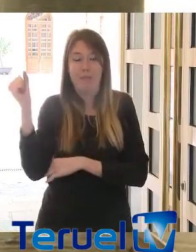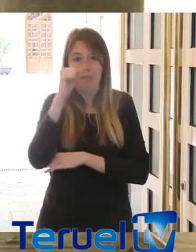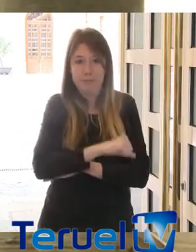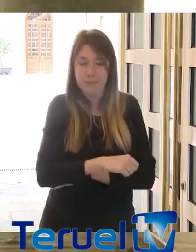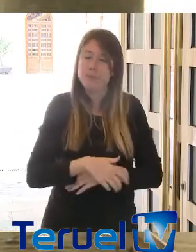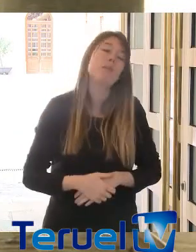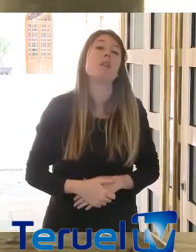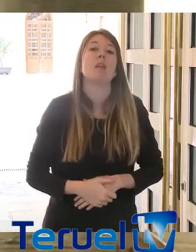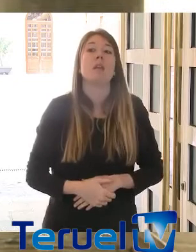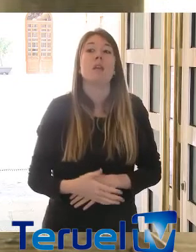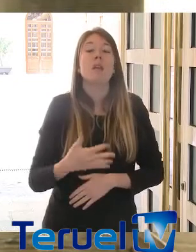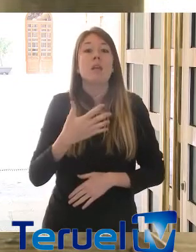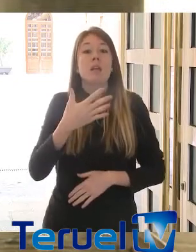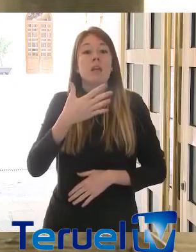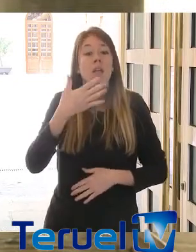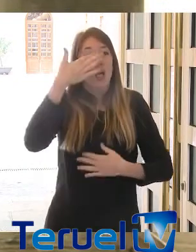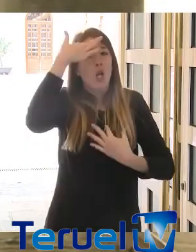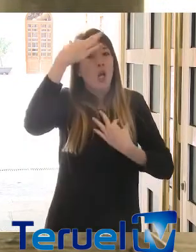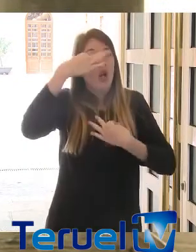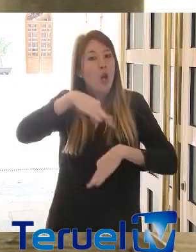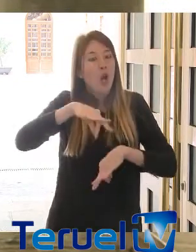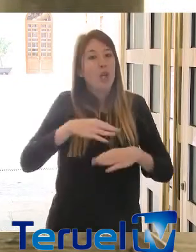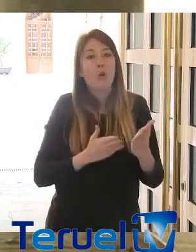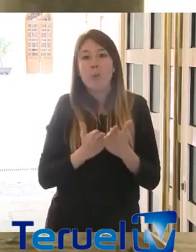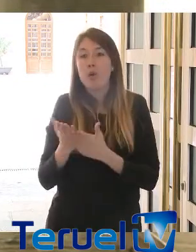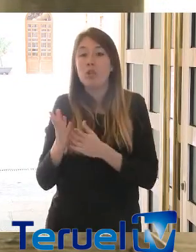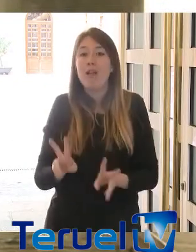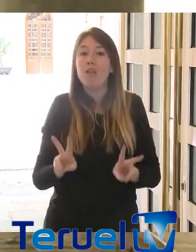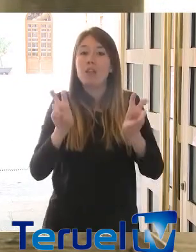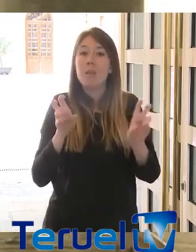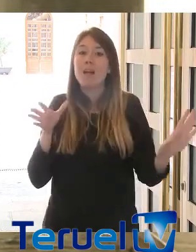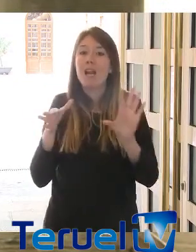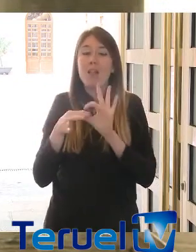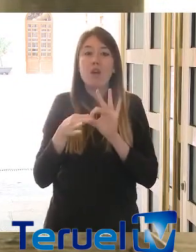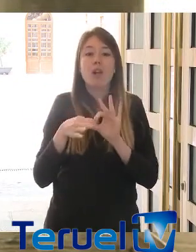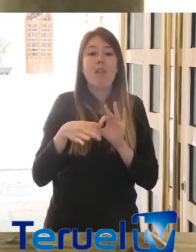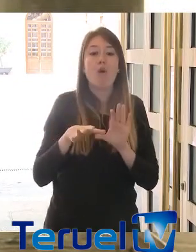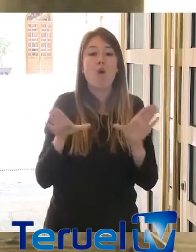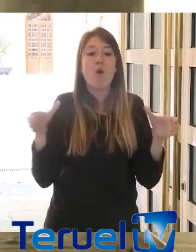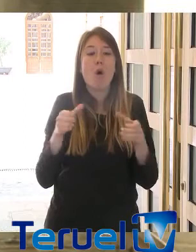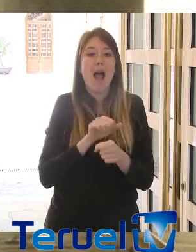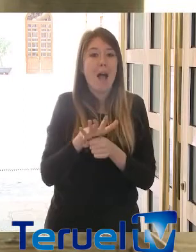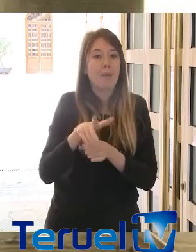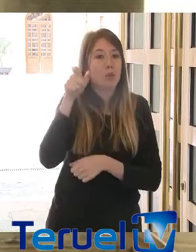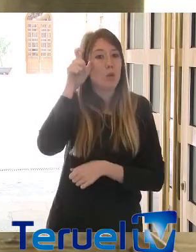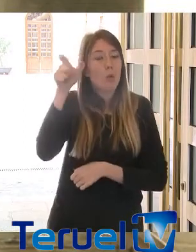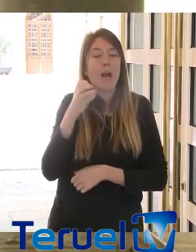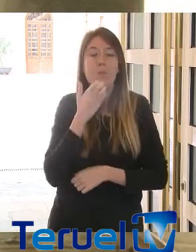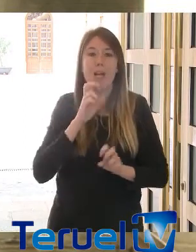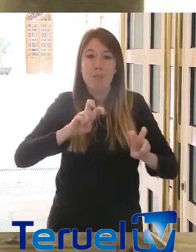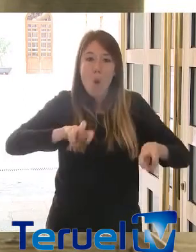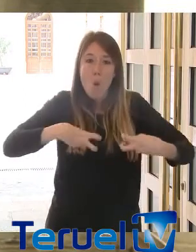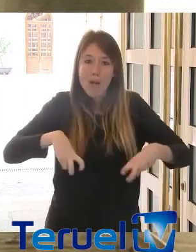Parece razonable, por otra parte, que cuestiones relacionadas con el medio rural, como son los huertos de las